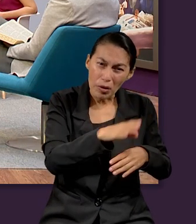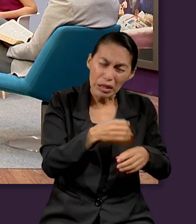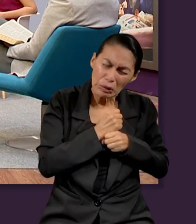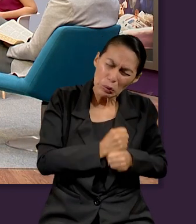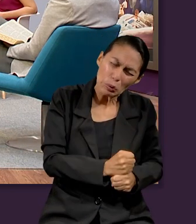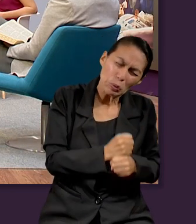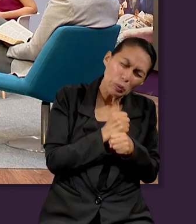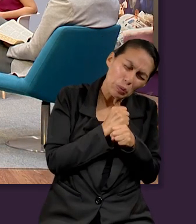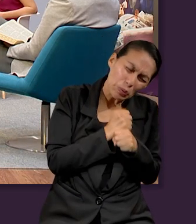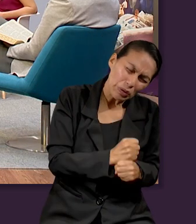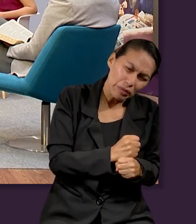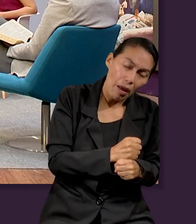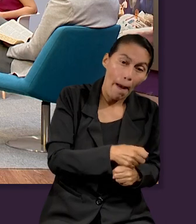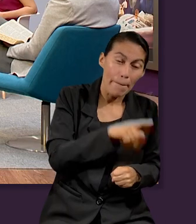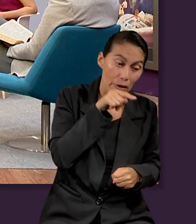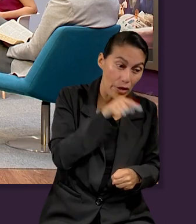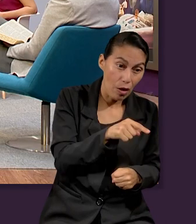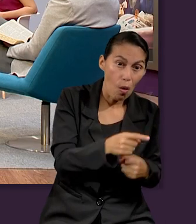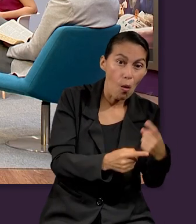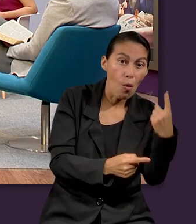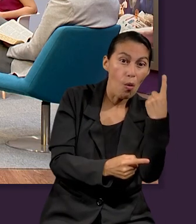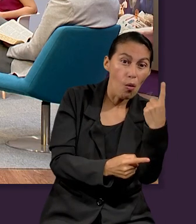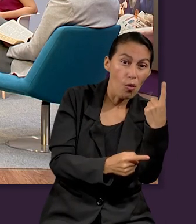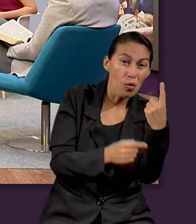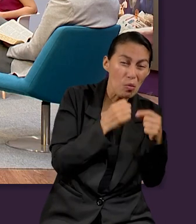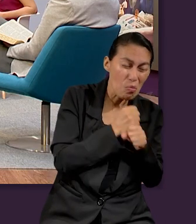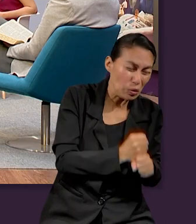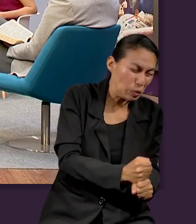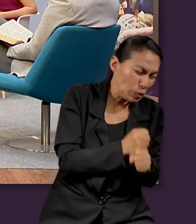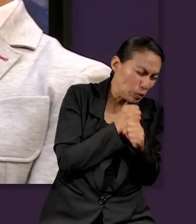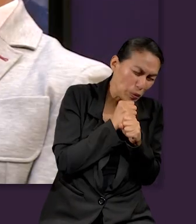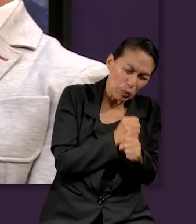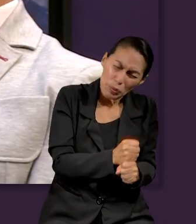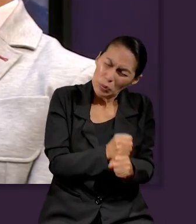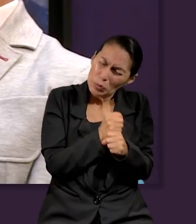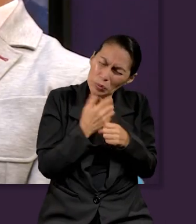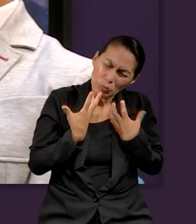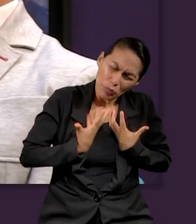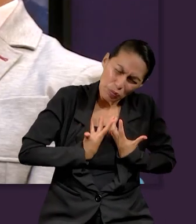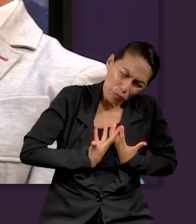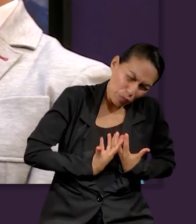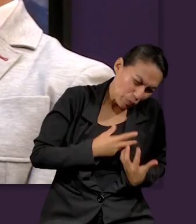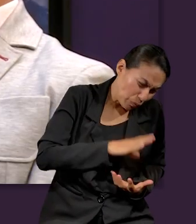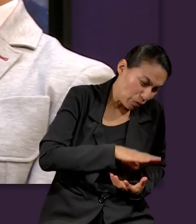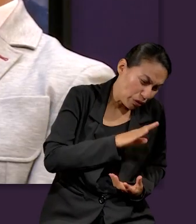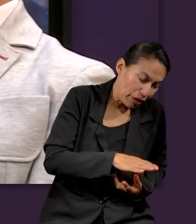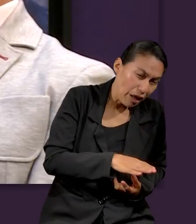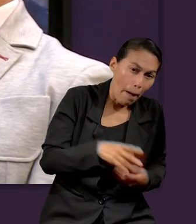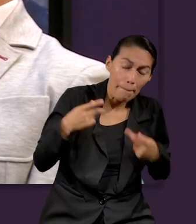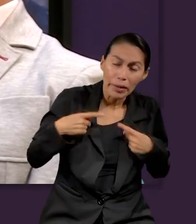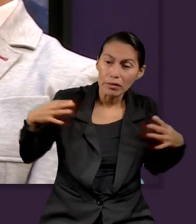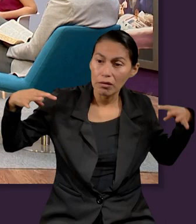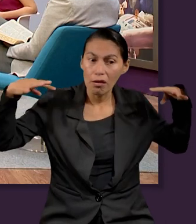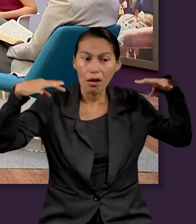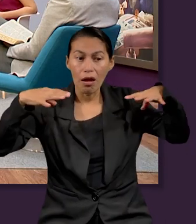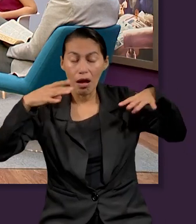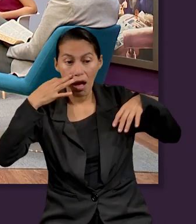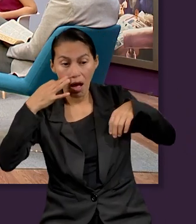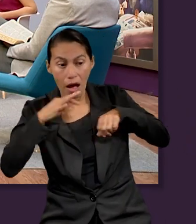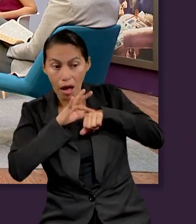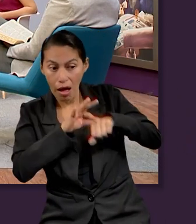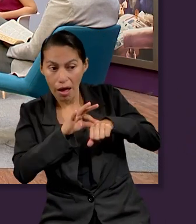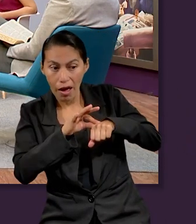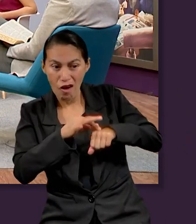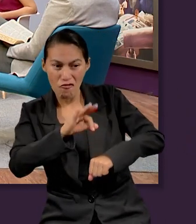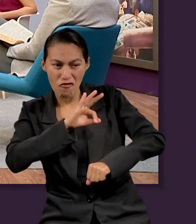sangre de los mártires es semilla. Donde un cristiano moría, cien se convertían al ver su testimonio de fe. Pero aún así,